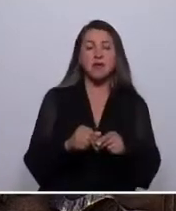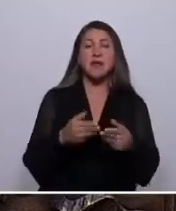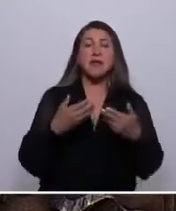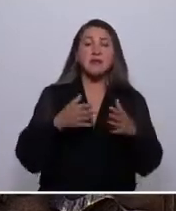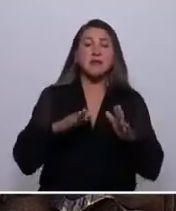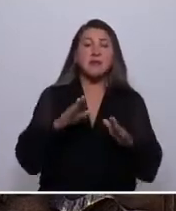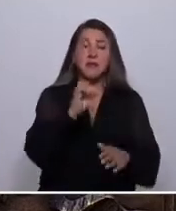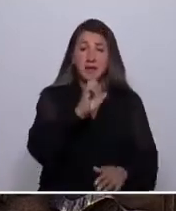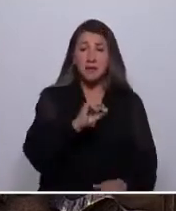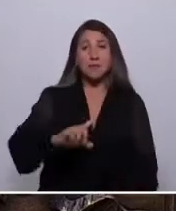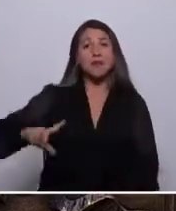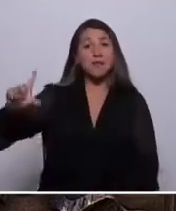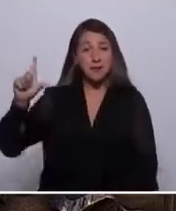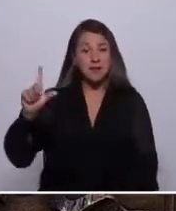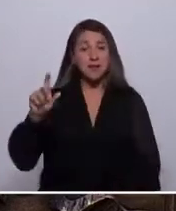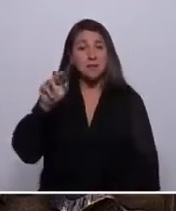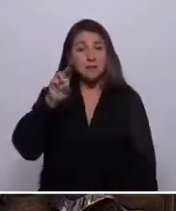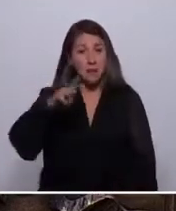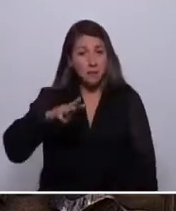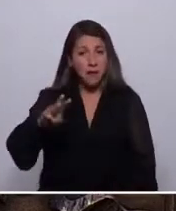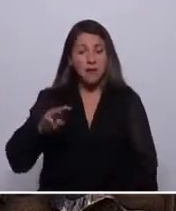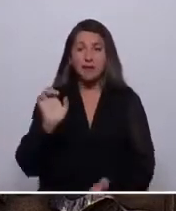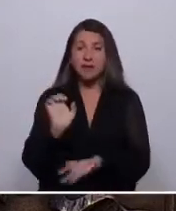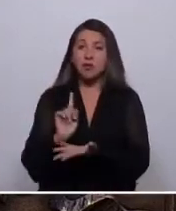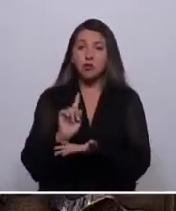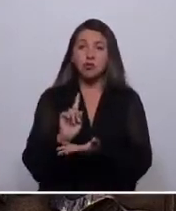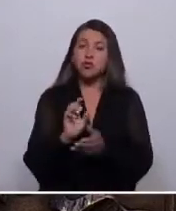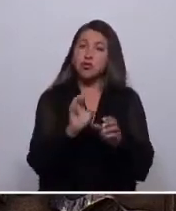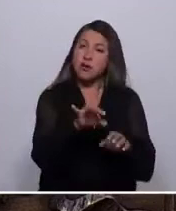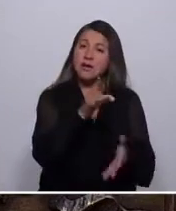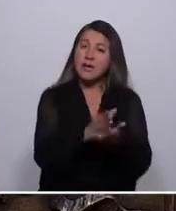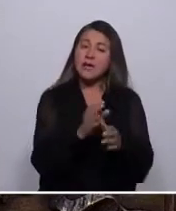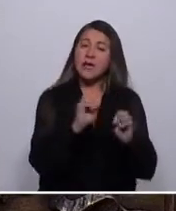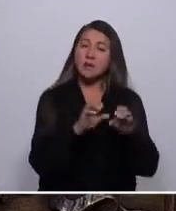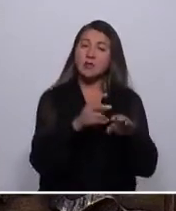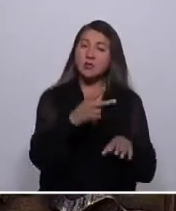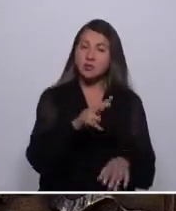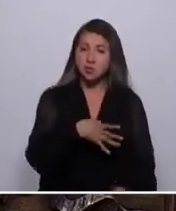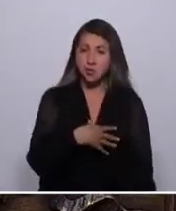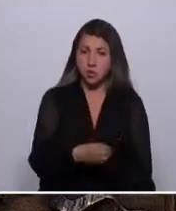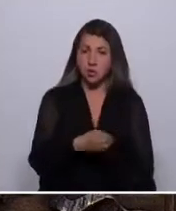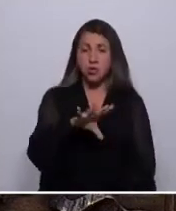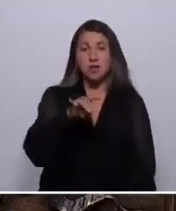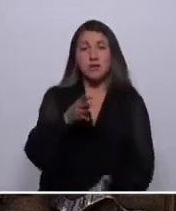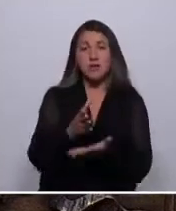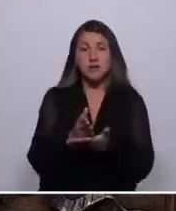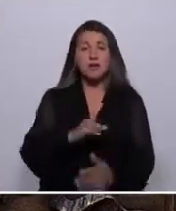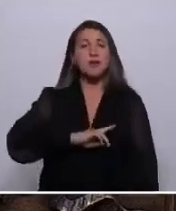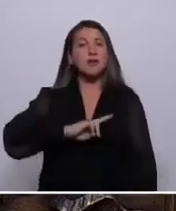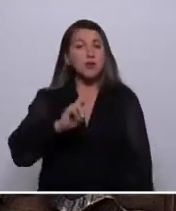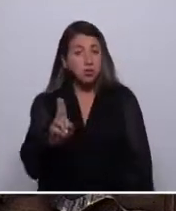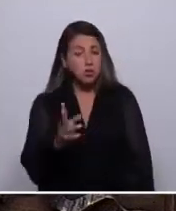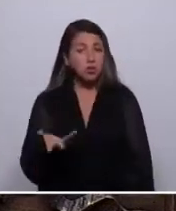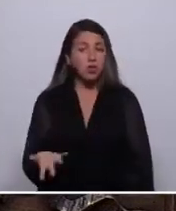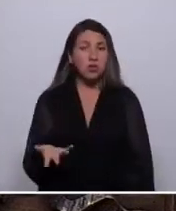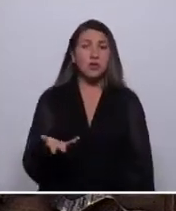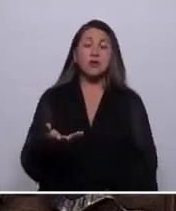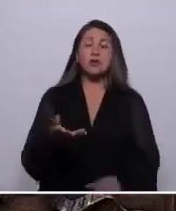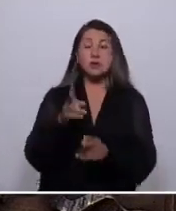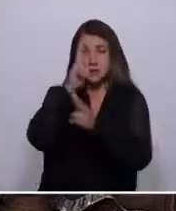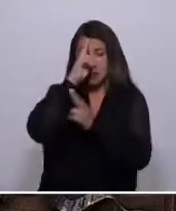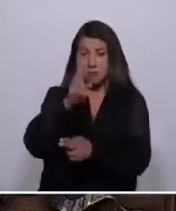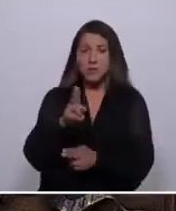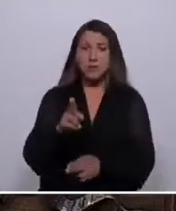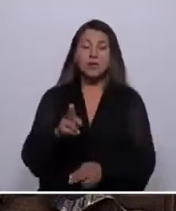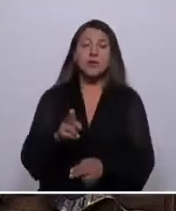de emprender, que los padres y no el Estado elija la educación de sus hijos. Por una libertad de culto, donde se respete la